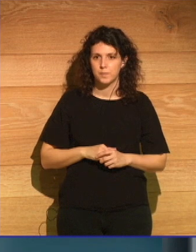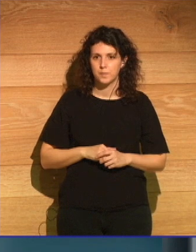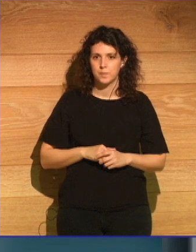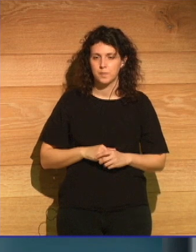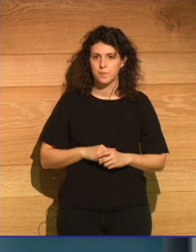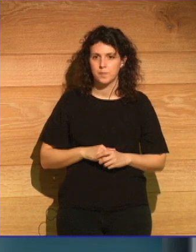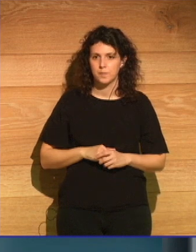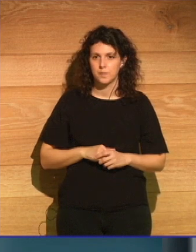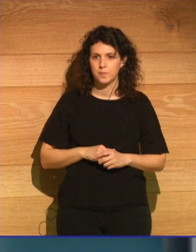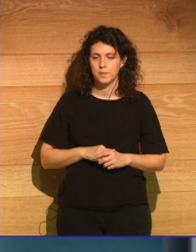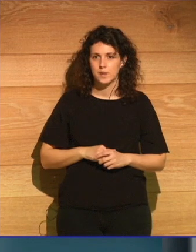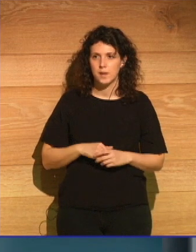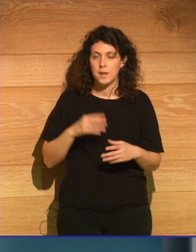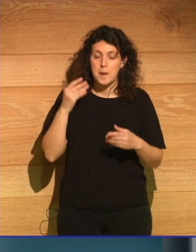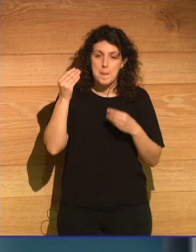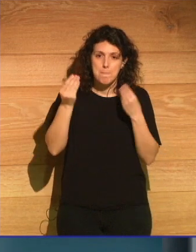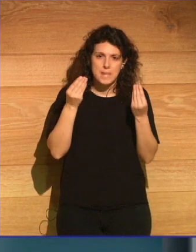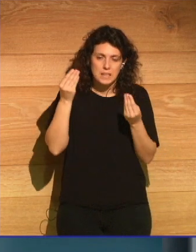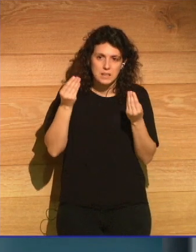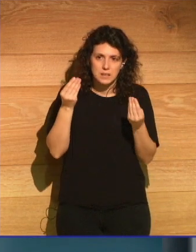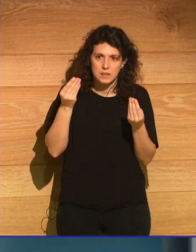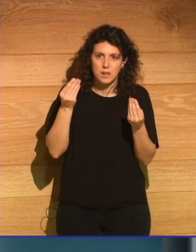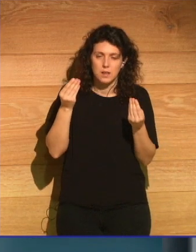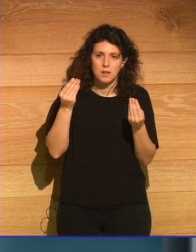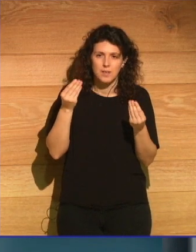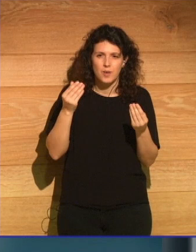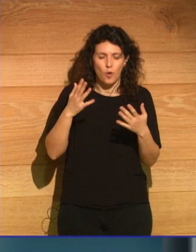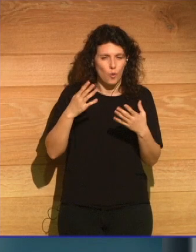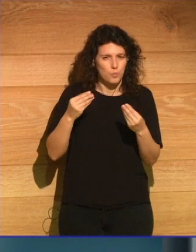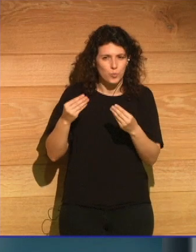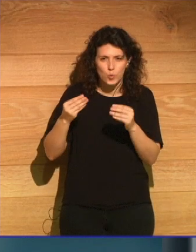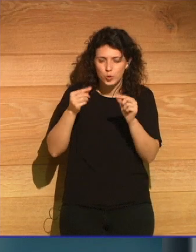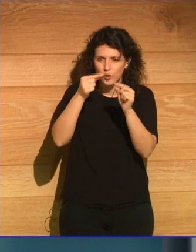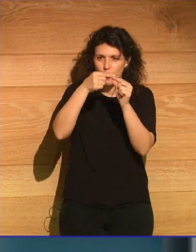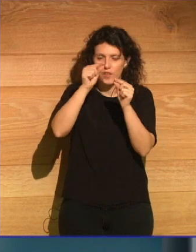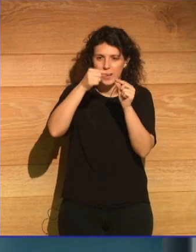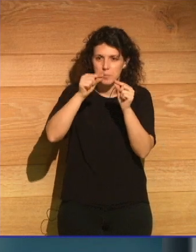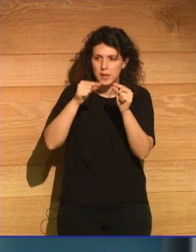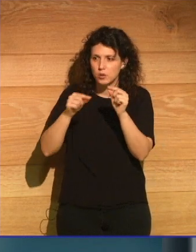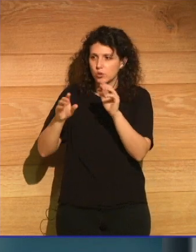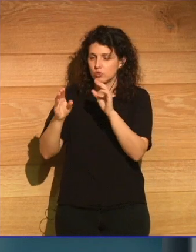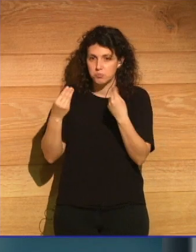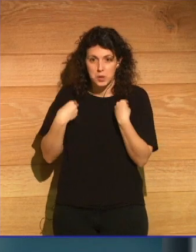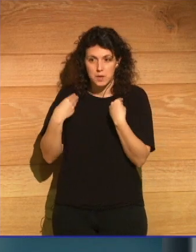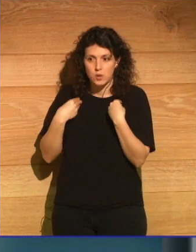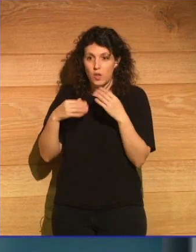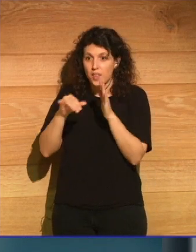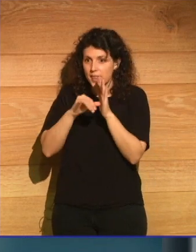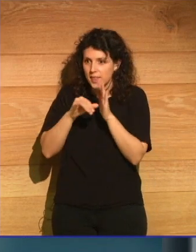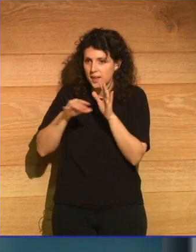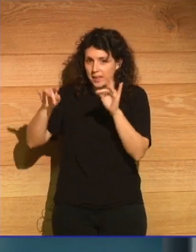Y se cree que hay cientos de miles de fragmentos más pequeños orbitando alrededor de la Tierra